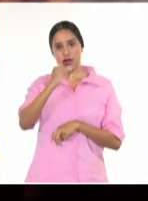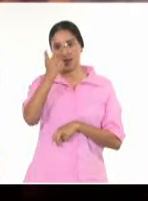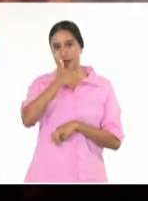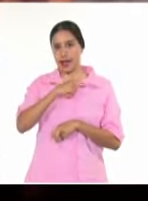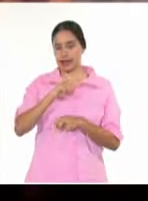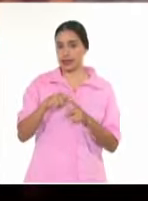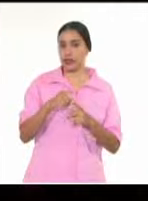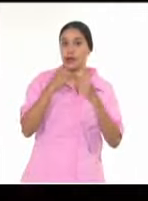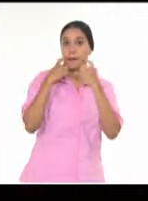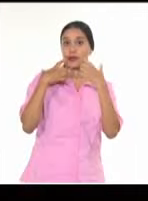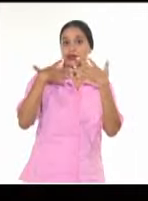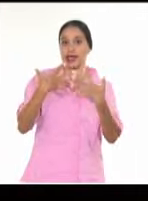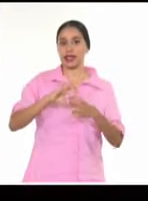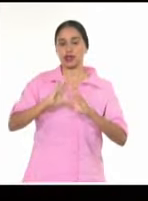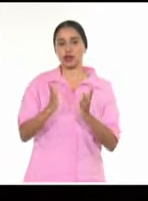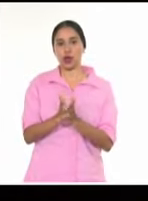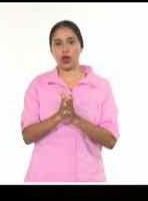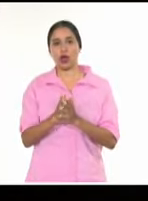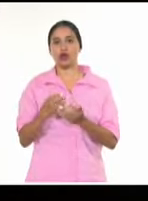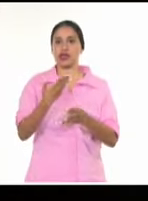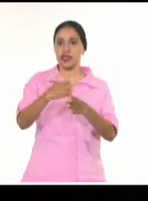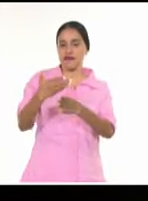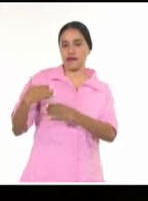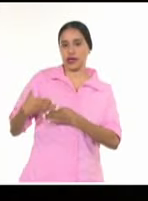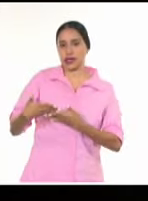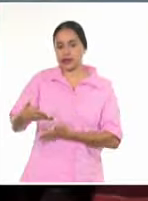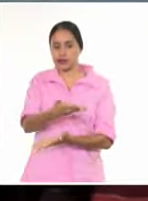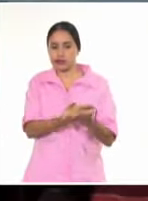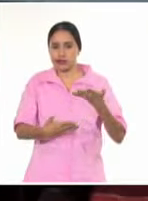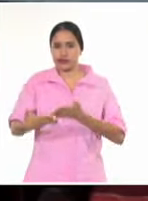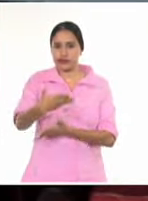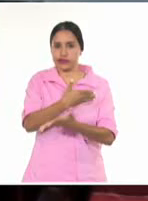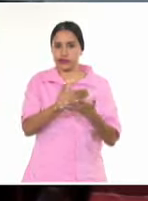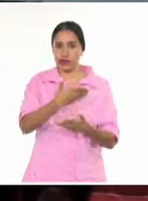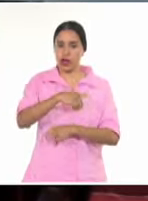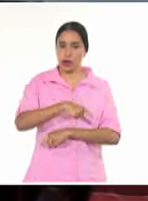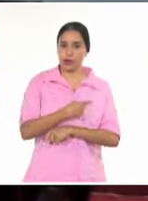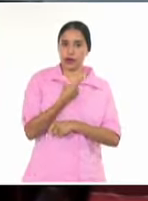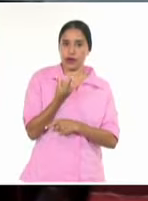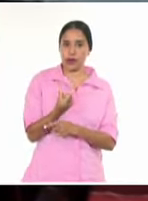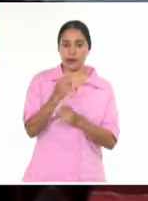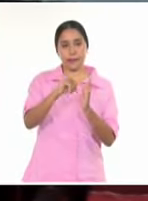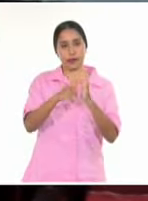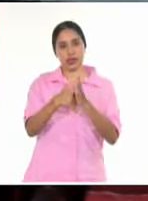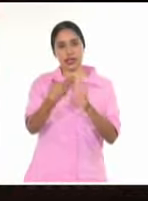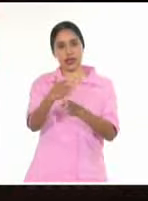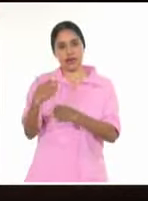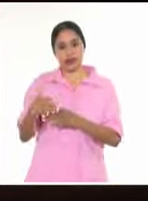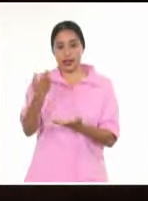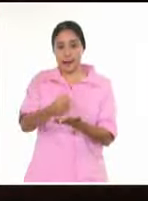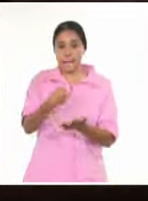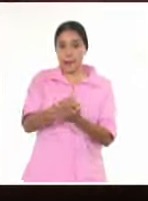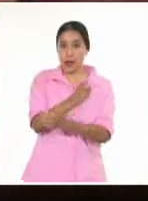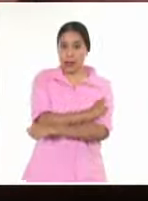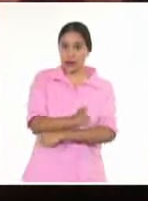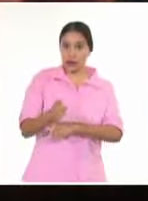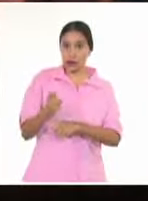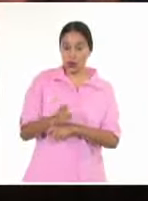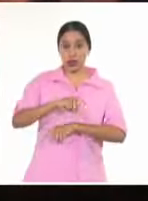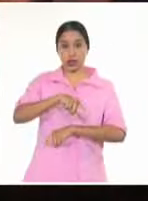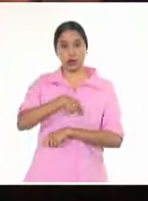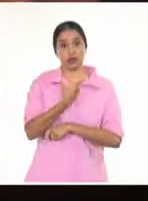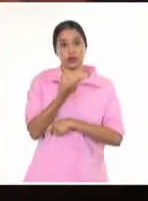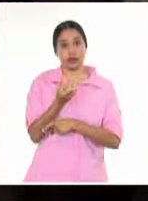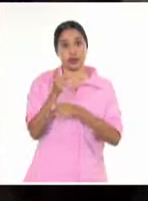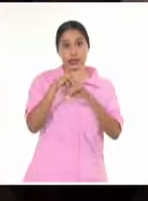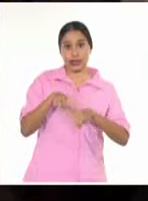para expresar inquietudes, entorno, evaluaciones en el sector, el pago a profesores en centros de la enseñanza superior, la atención